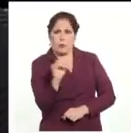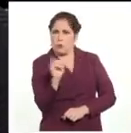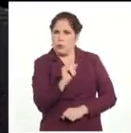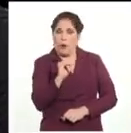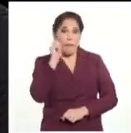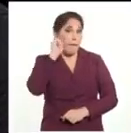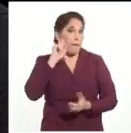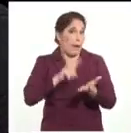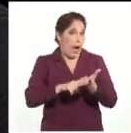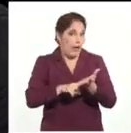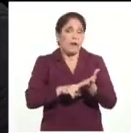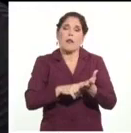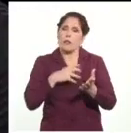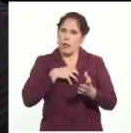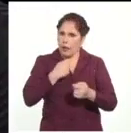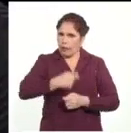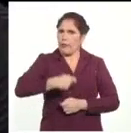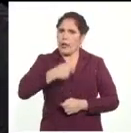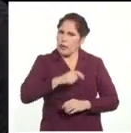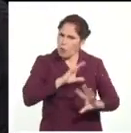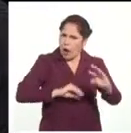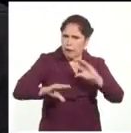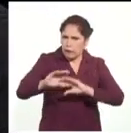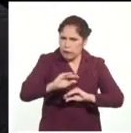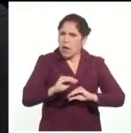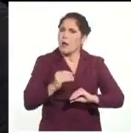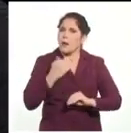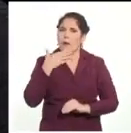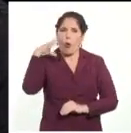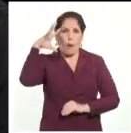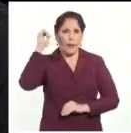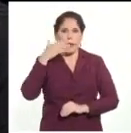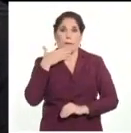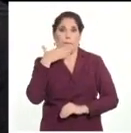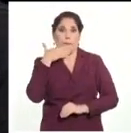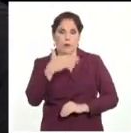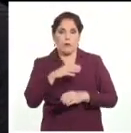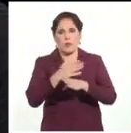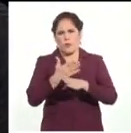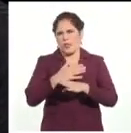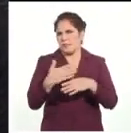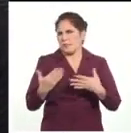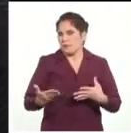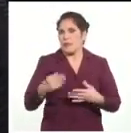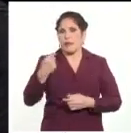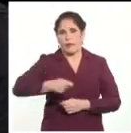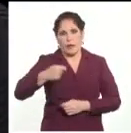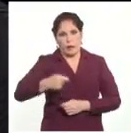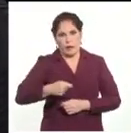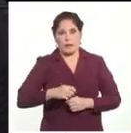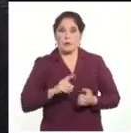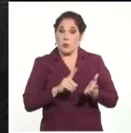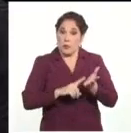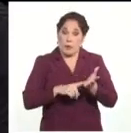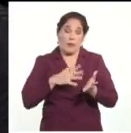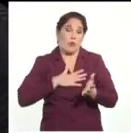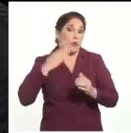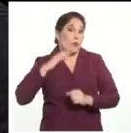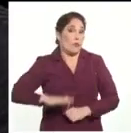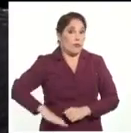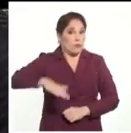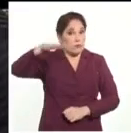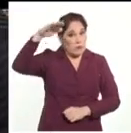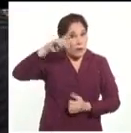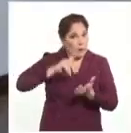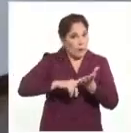derechos, sino que podamos comprender mejor lo que significa el hecho de ser papá y de tener un hijo,